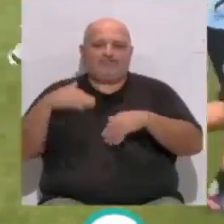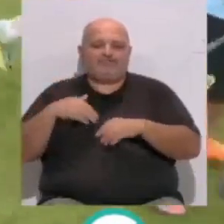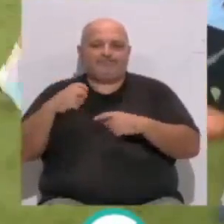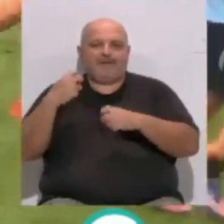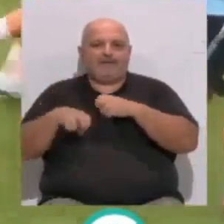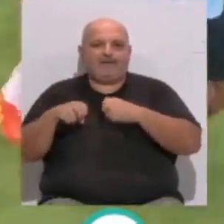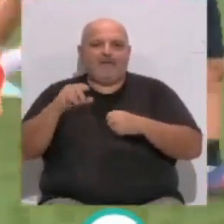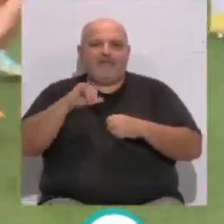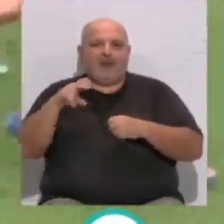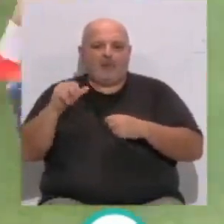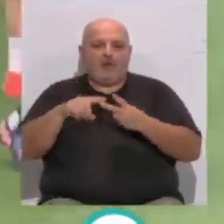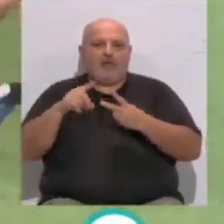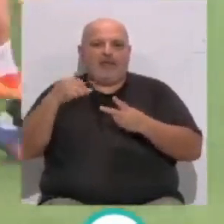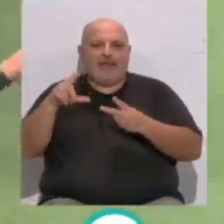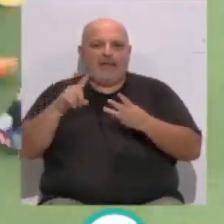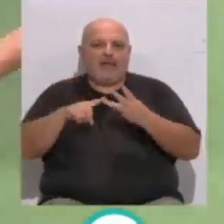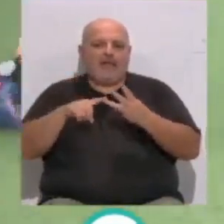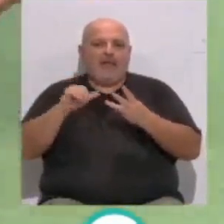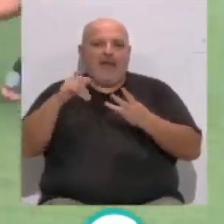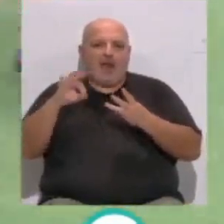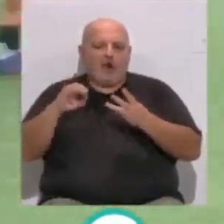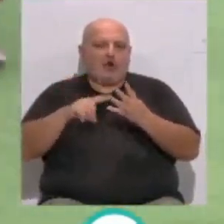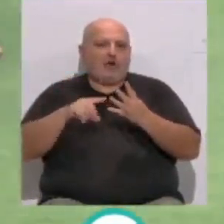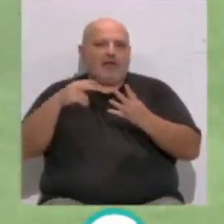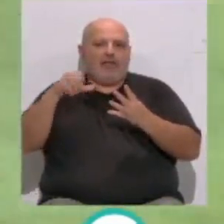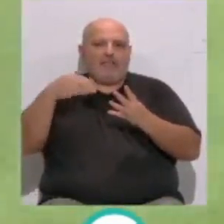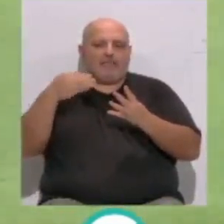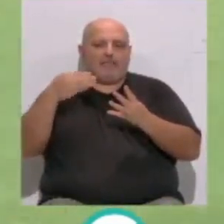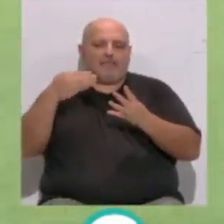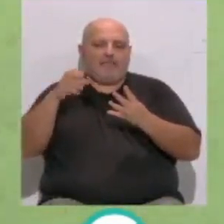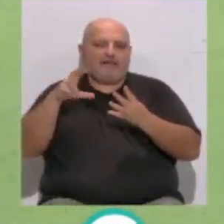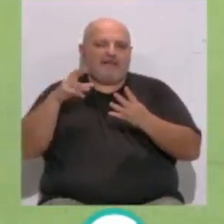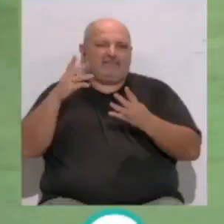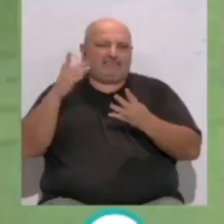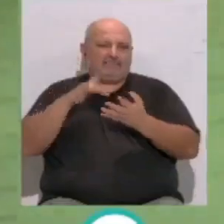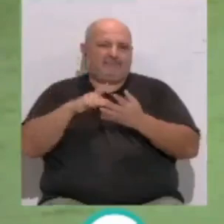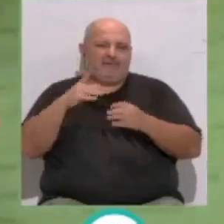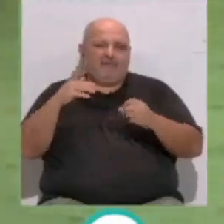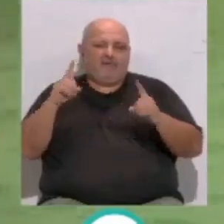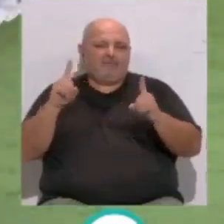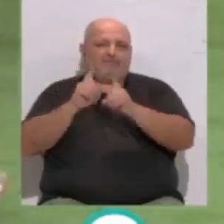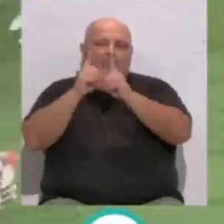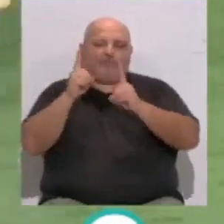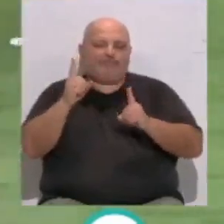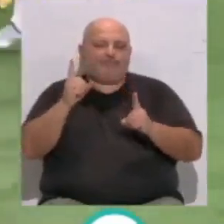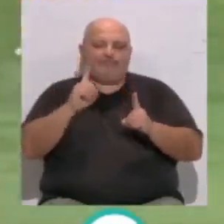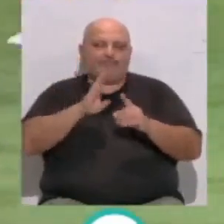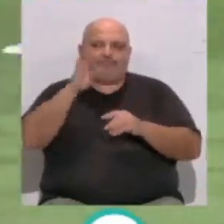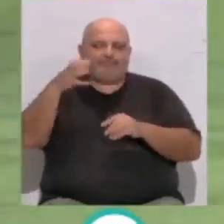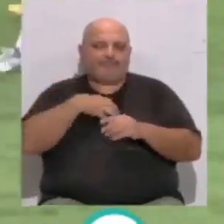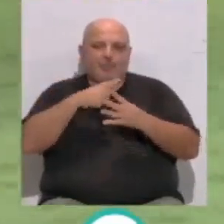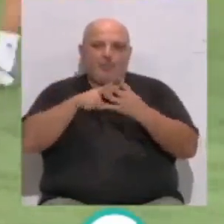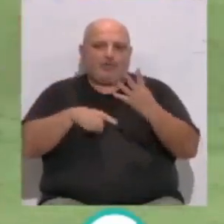lesionados al Dúa, David Gil, Iván Alejo ni en Vallé, que tras el golpe sufrido con Carvalho no estará en Vallecas.